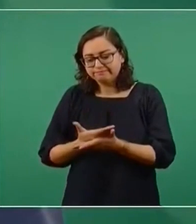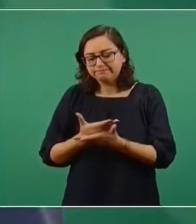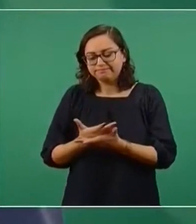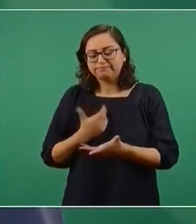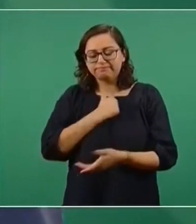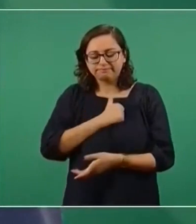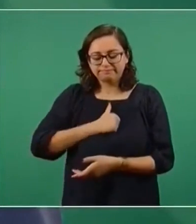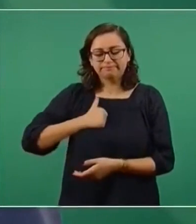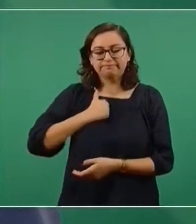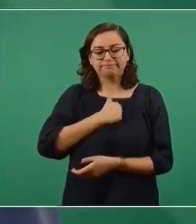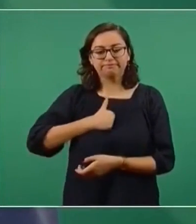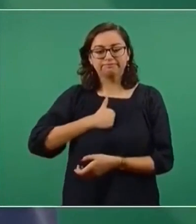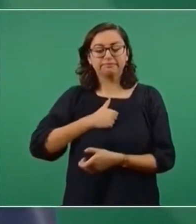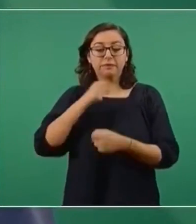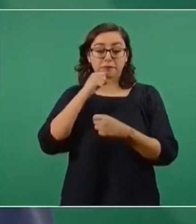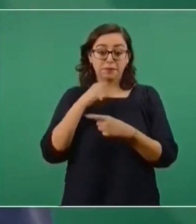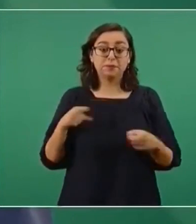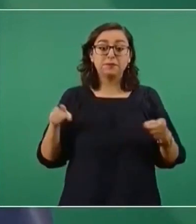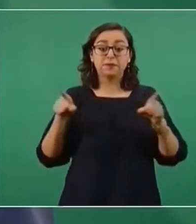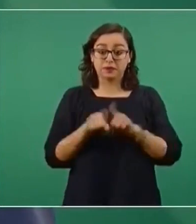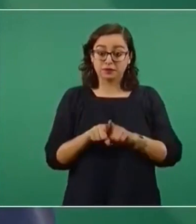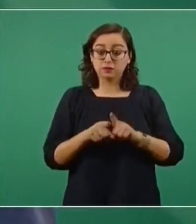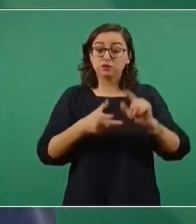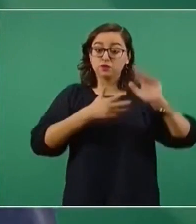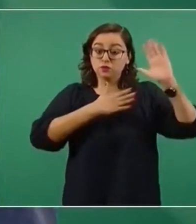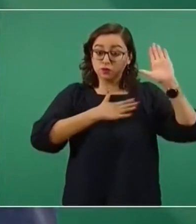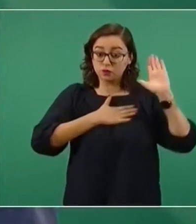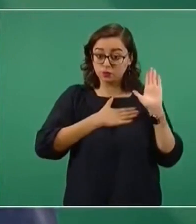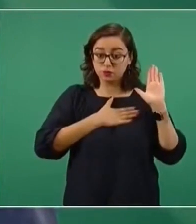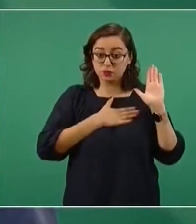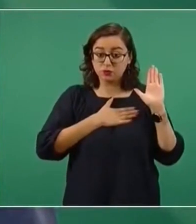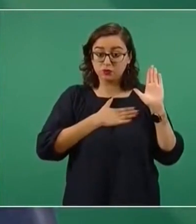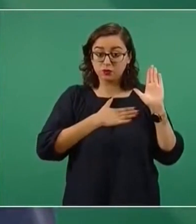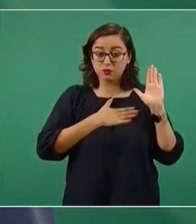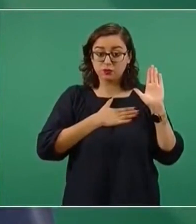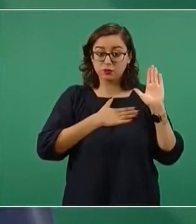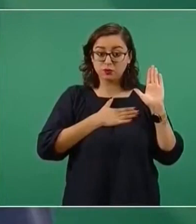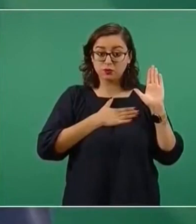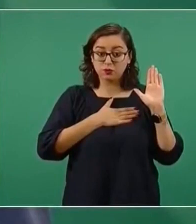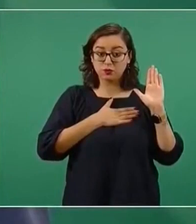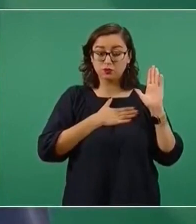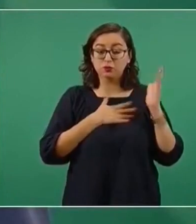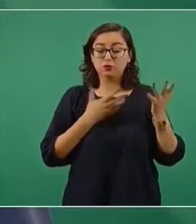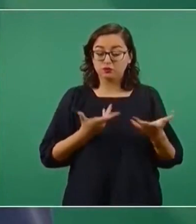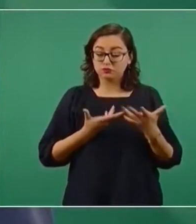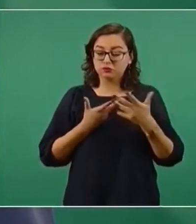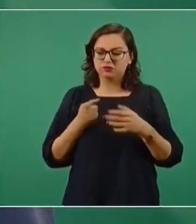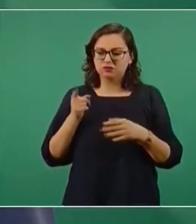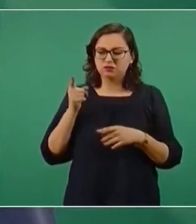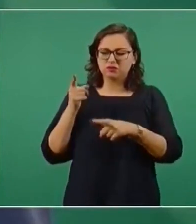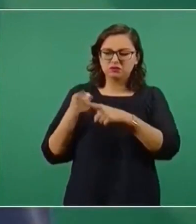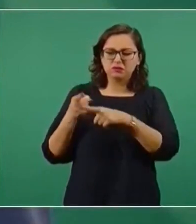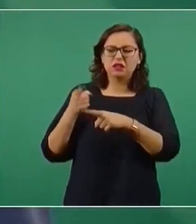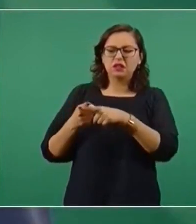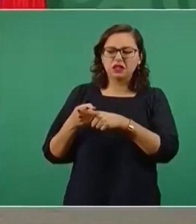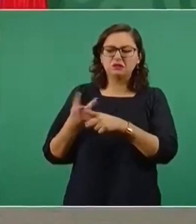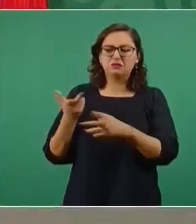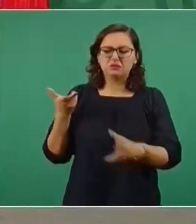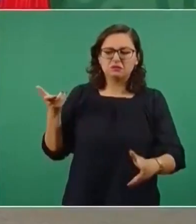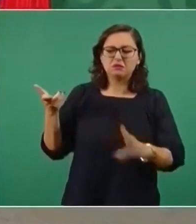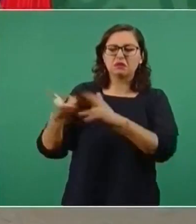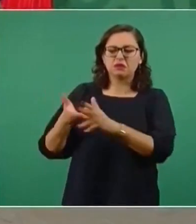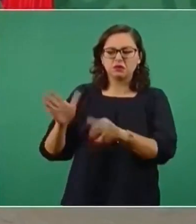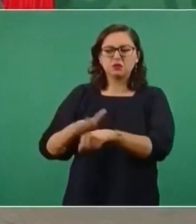también el compromiso de hacer la investigación y de castigar